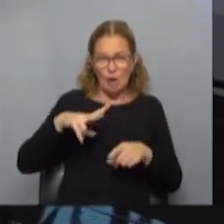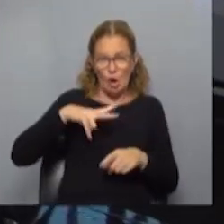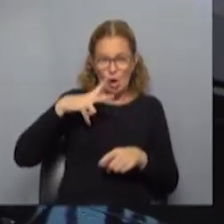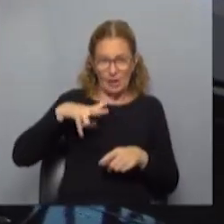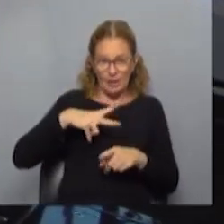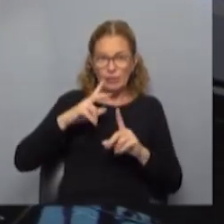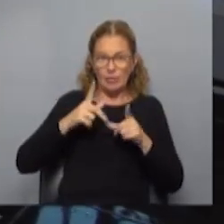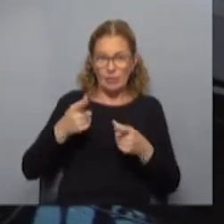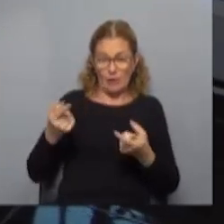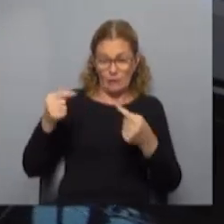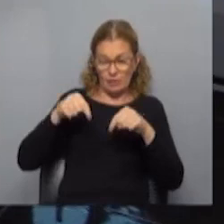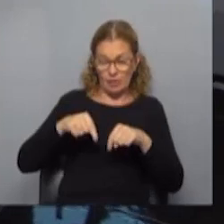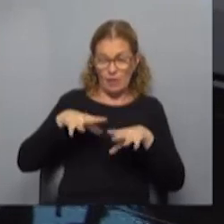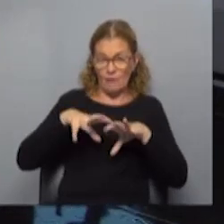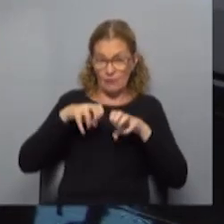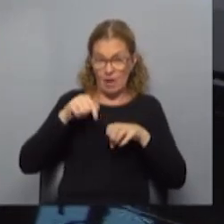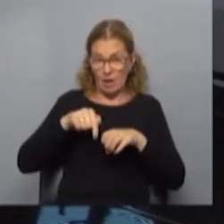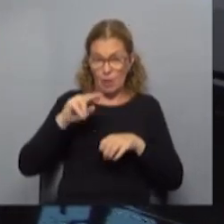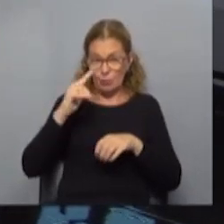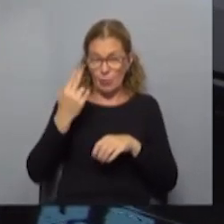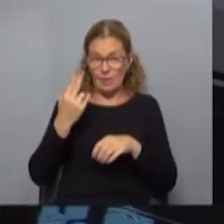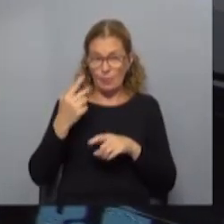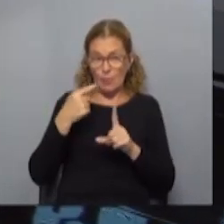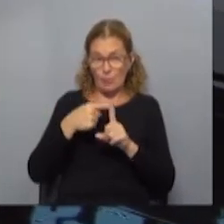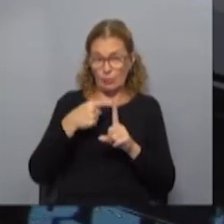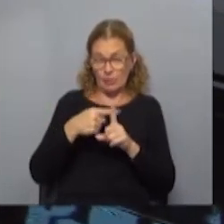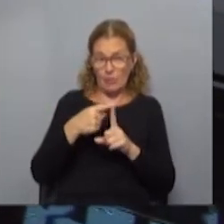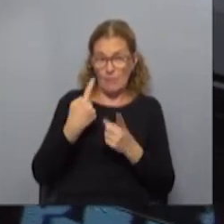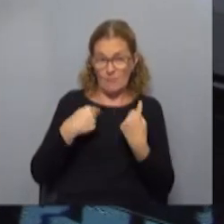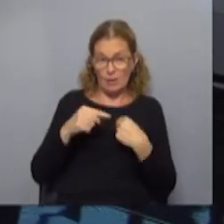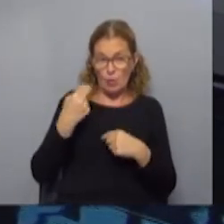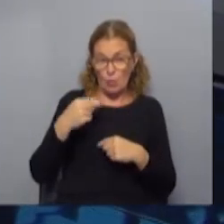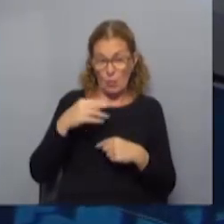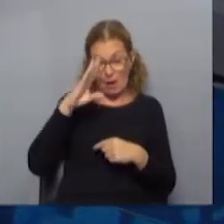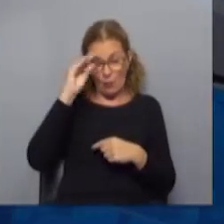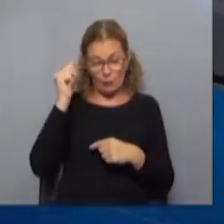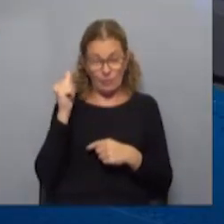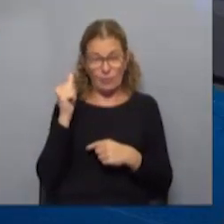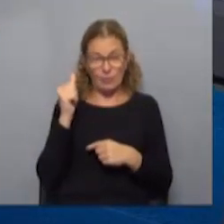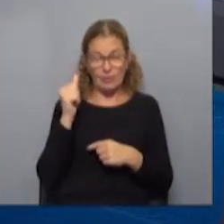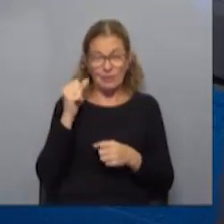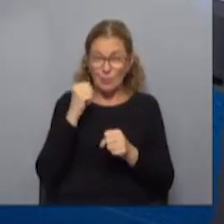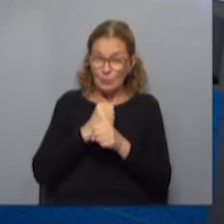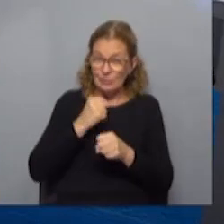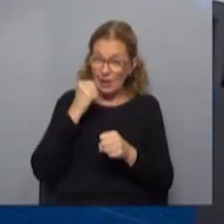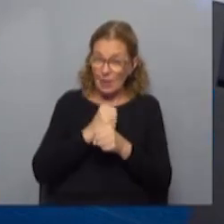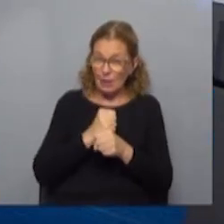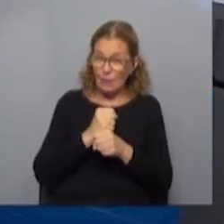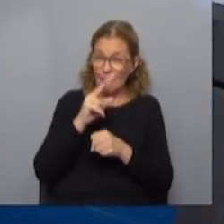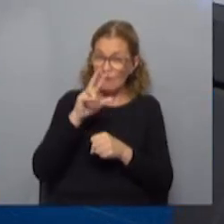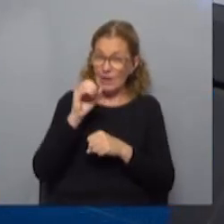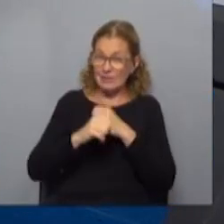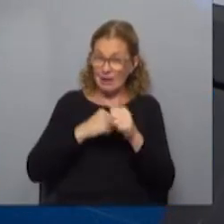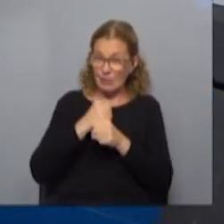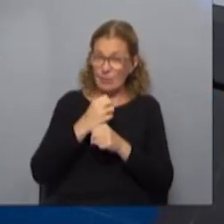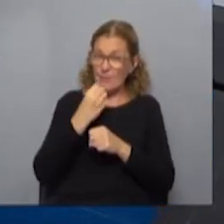moviendo porque se han venido a radicar al Uruguay por la parte positiva, pero nunca dejemos de olvidar que se ha hecho un trabajo en los últimos 20 años para